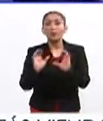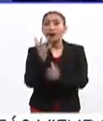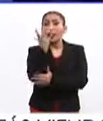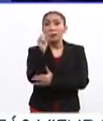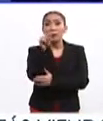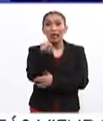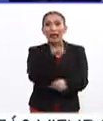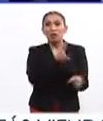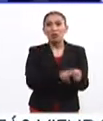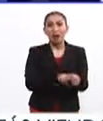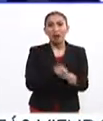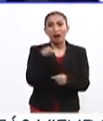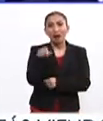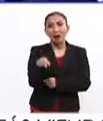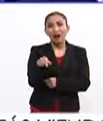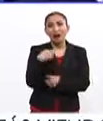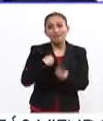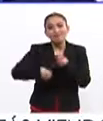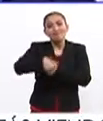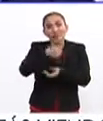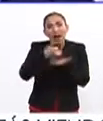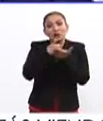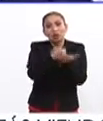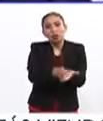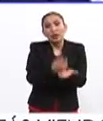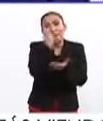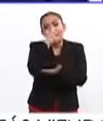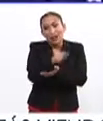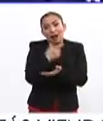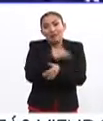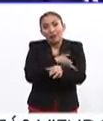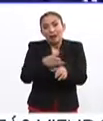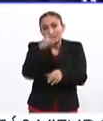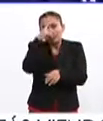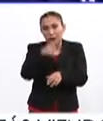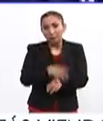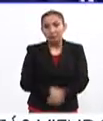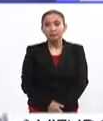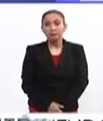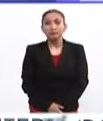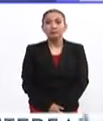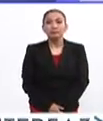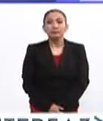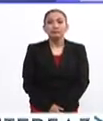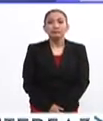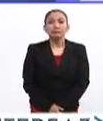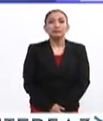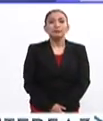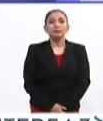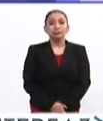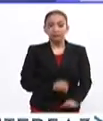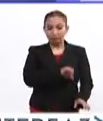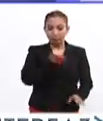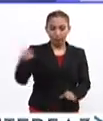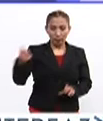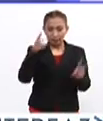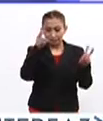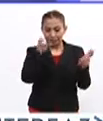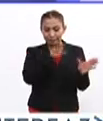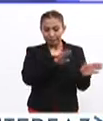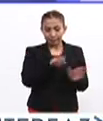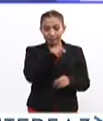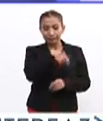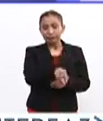capital natural que ayuda a familias mexicanas. En el otro aspecto,